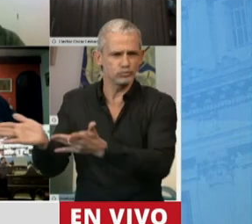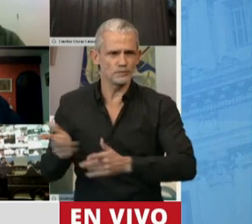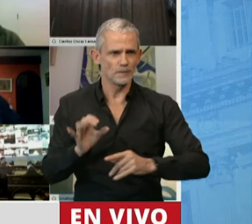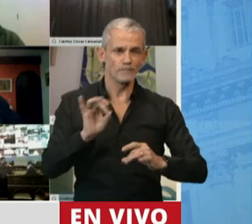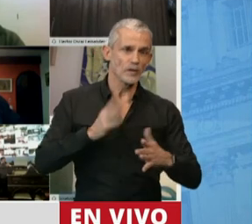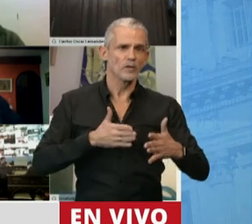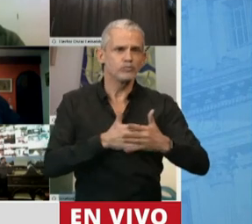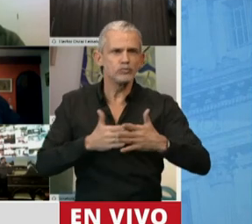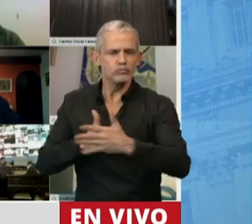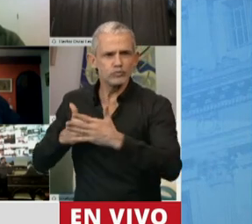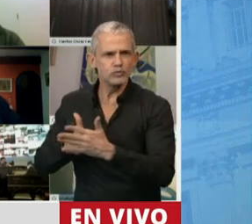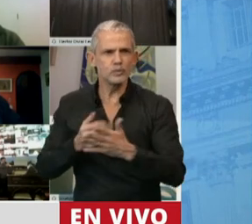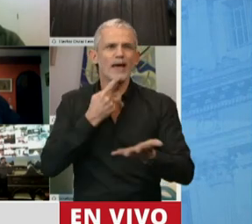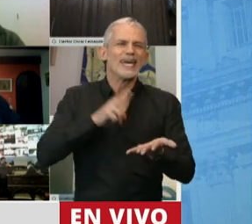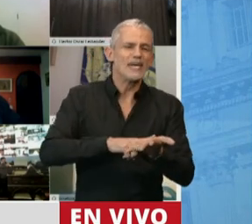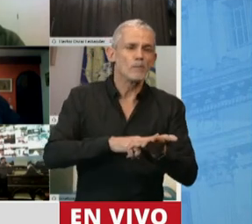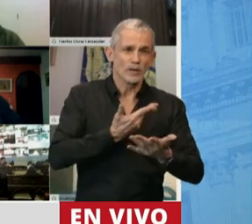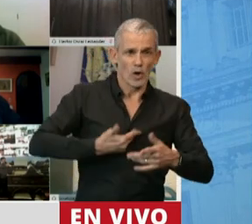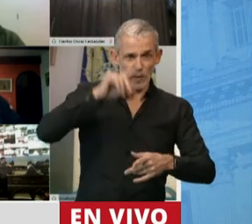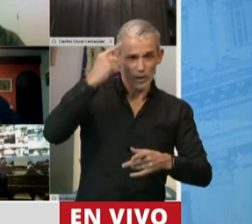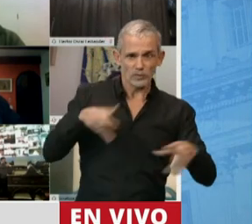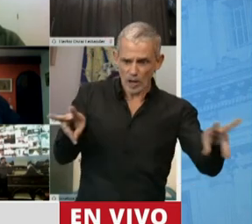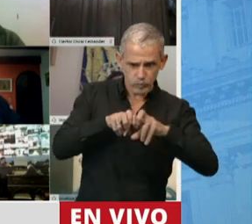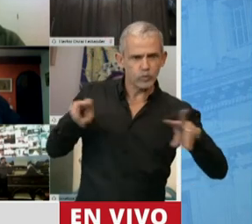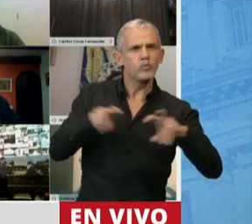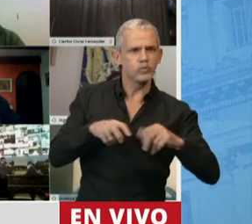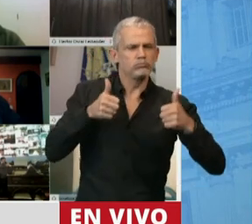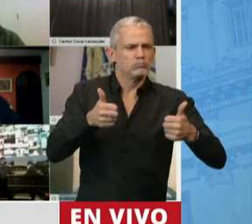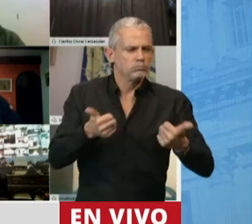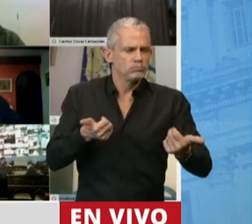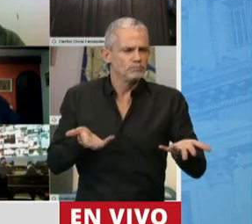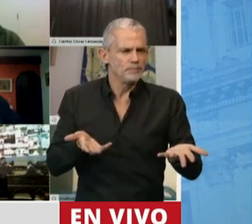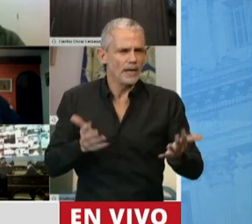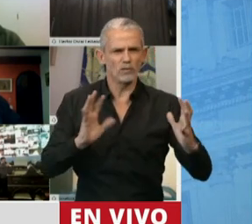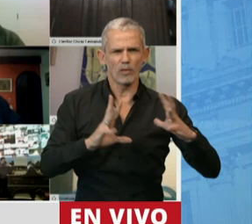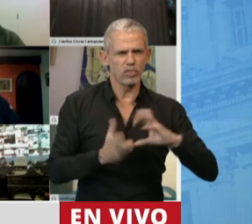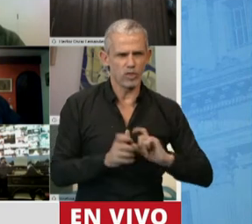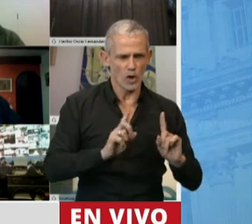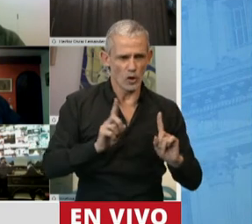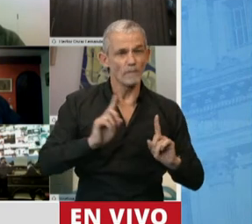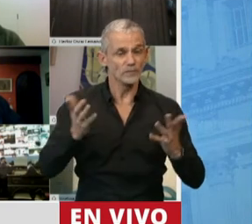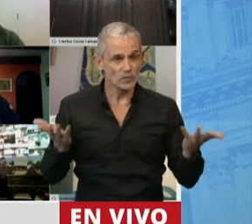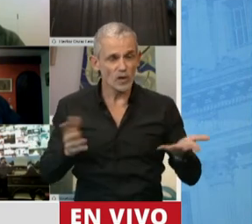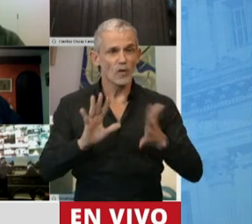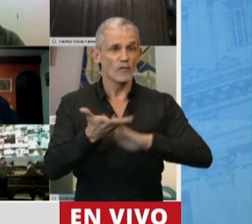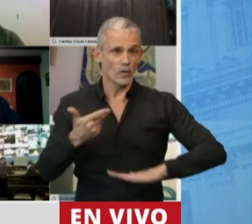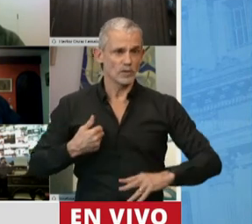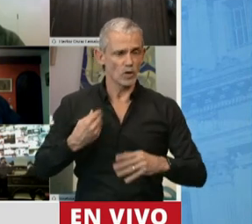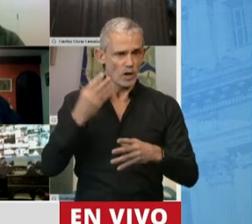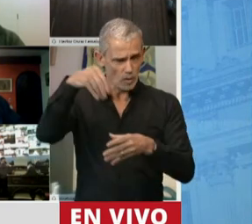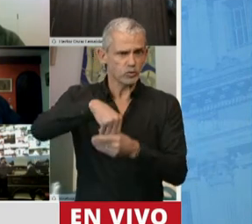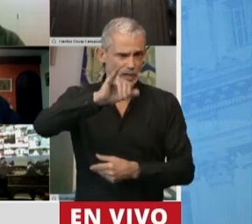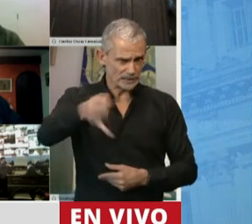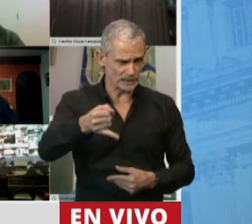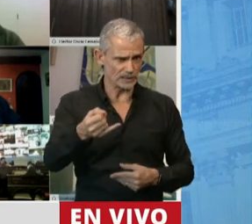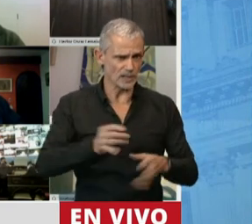limiten la potestad de tributación del gobierno nacional. En ese sentido, quiero entonces manifestar el apoyo al